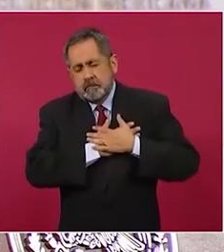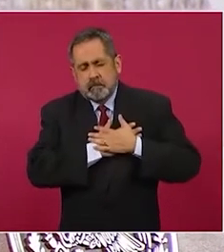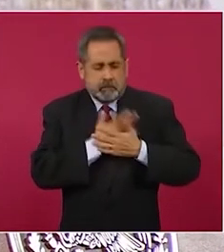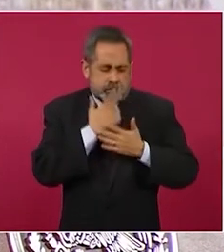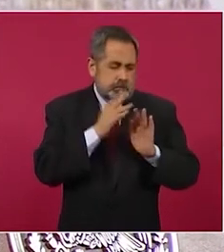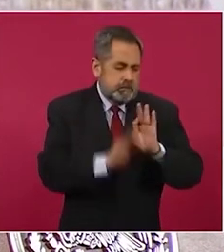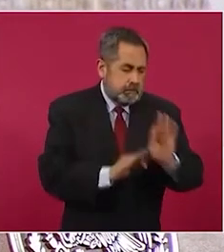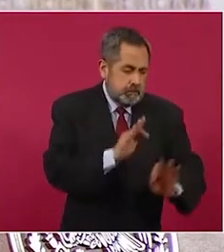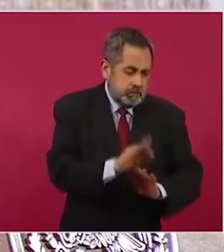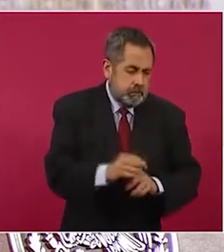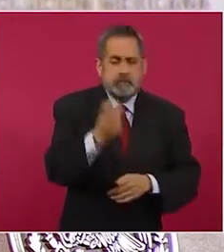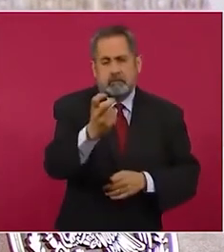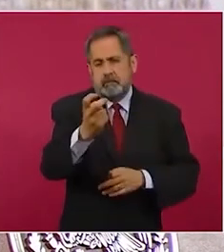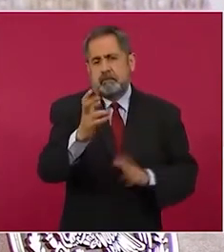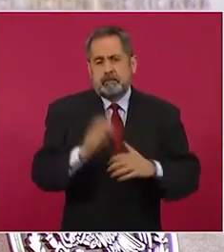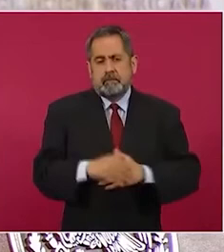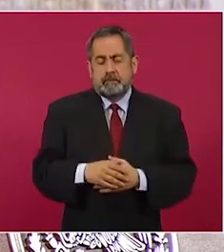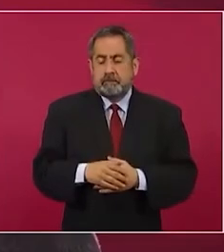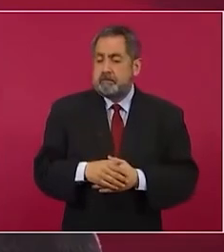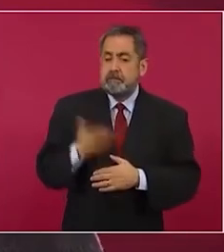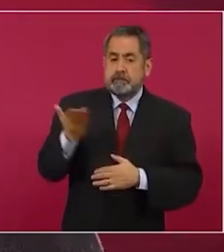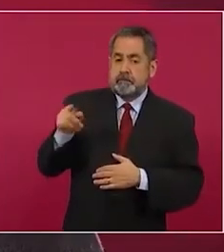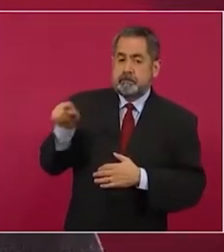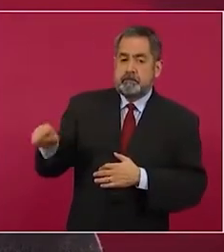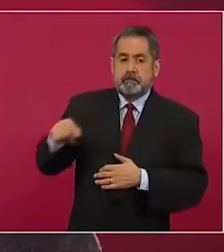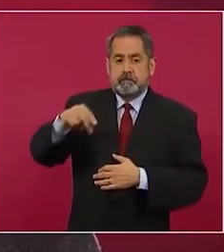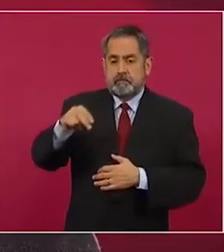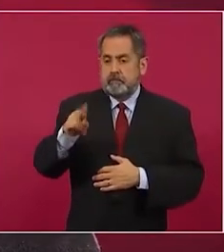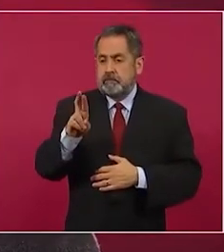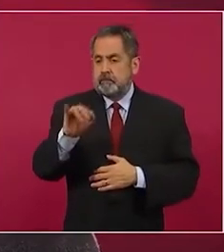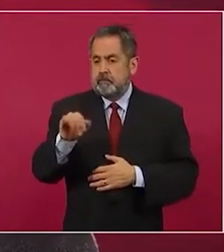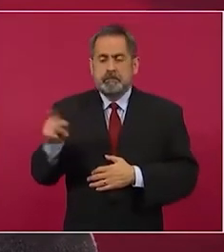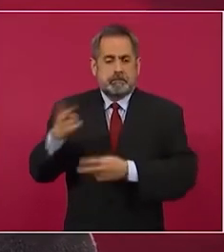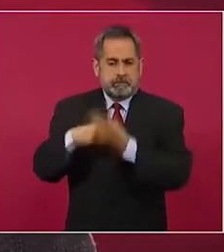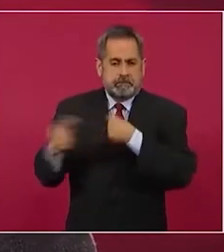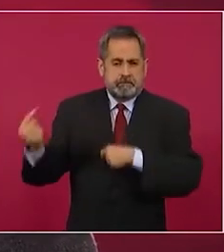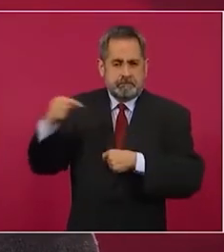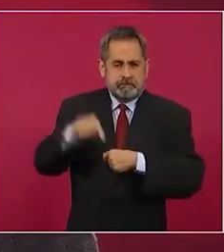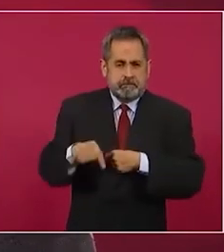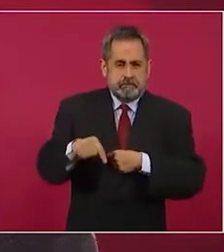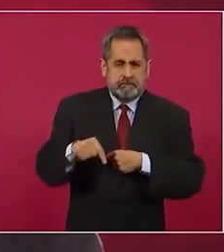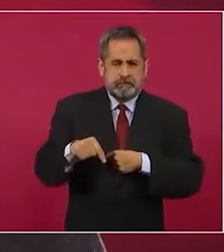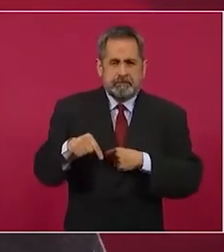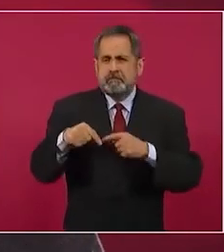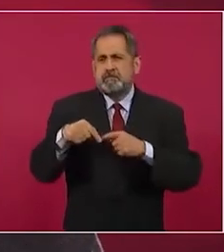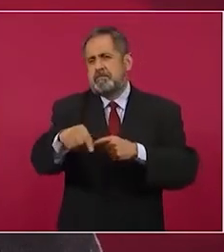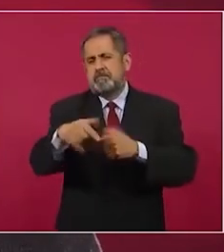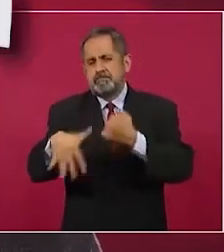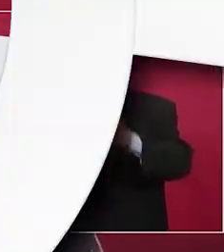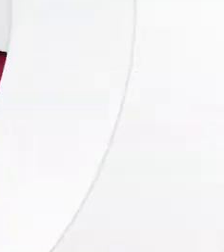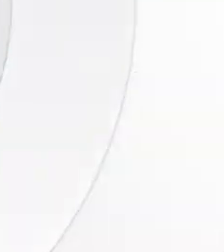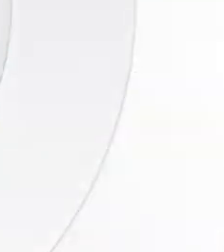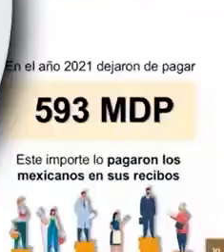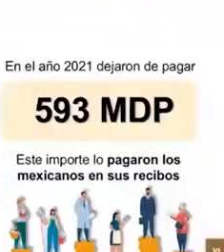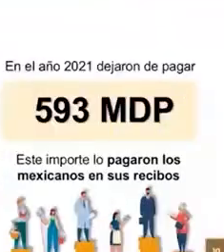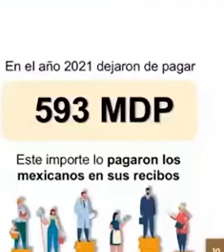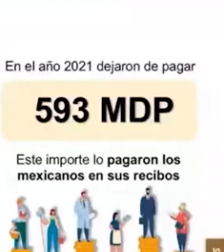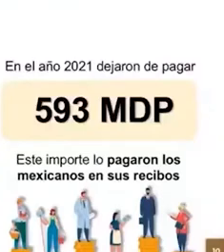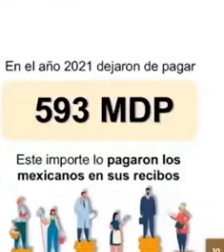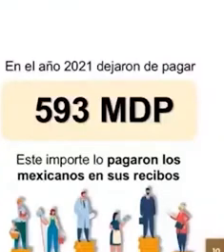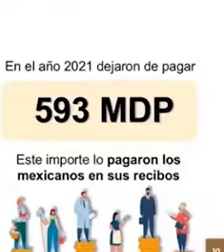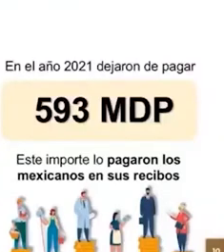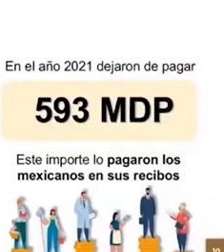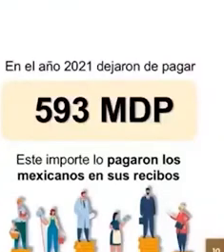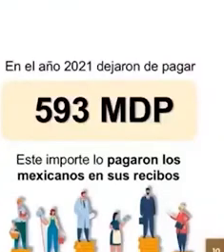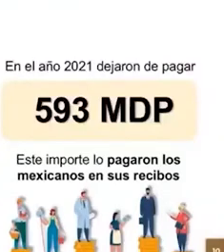y vamos a pedirle a Nuria que venga en unos 15 días si te parece si ustedes